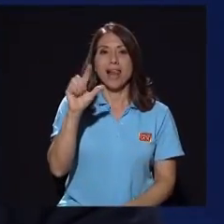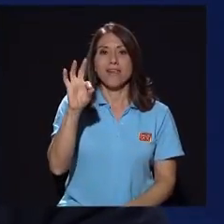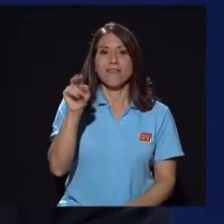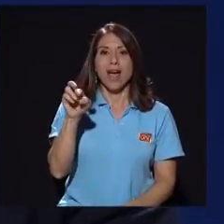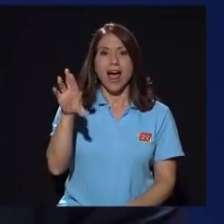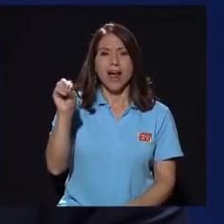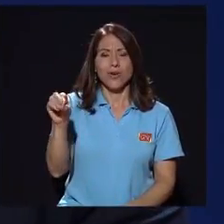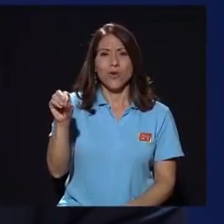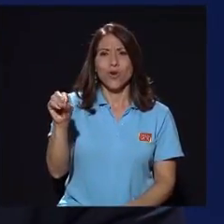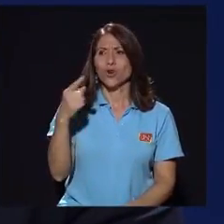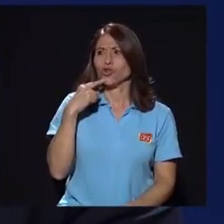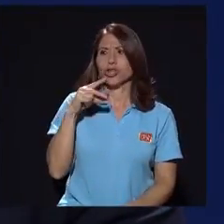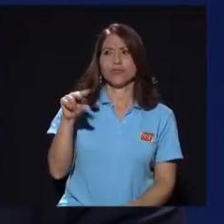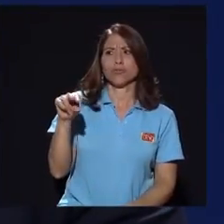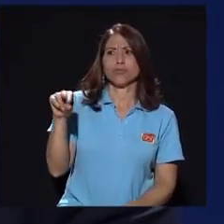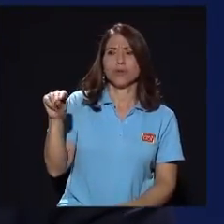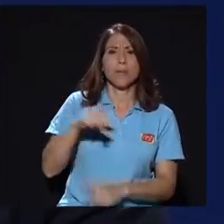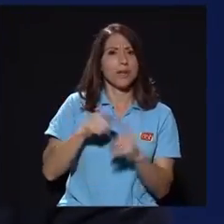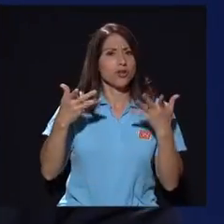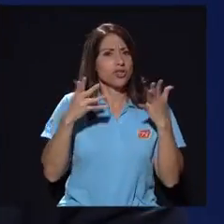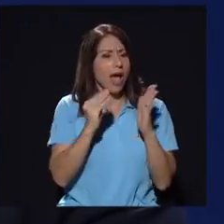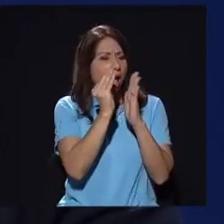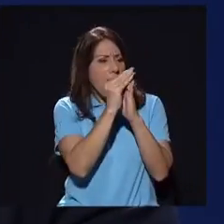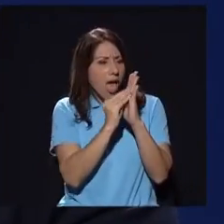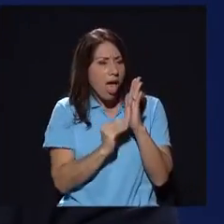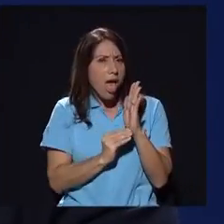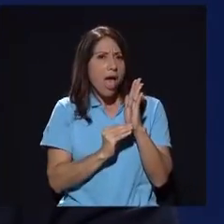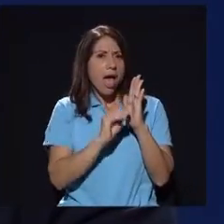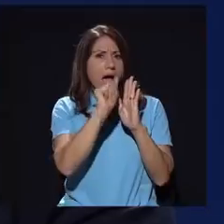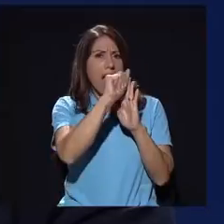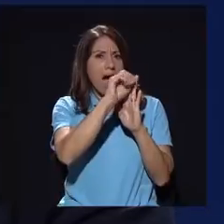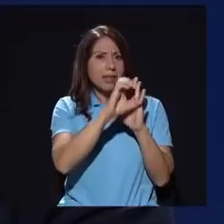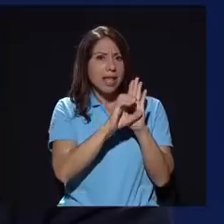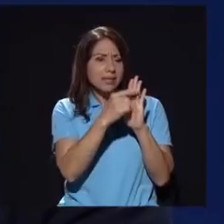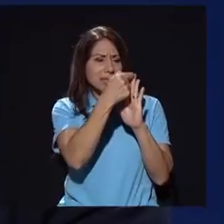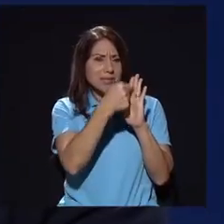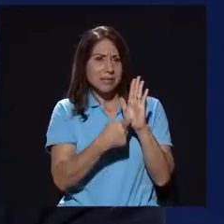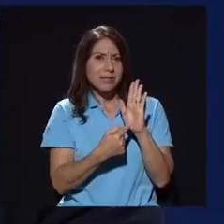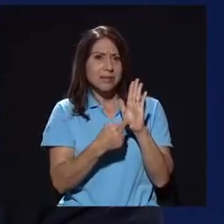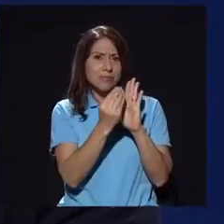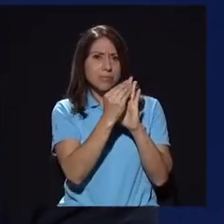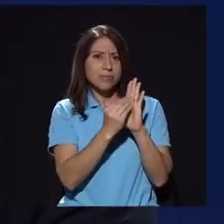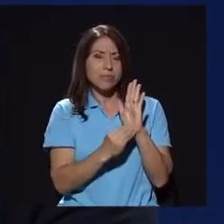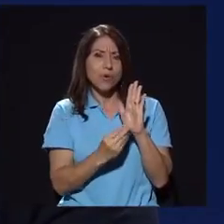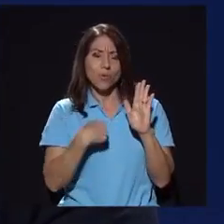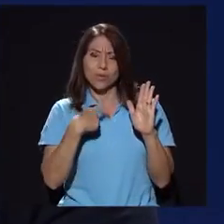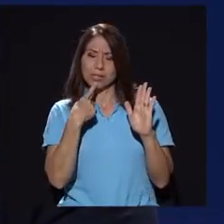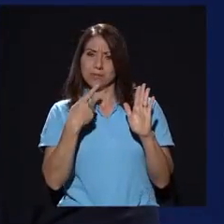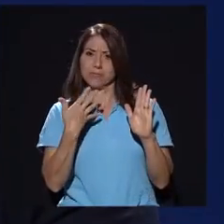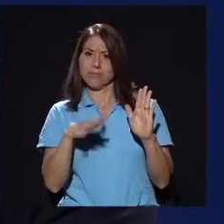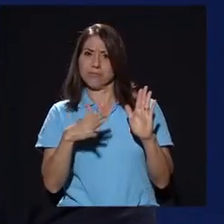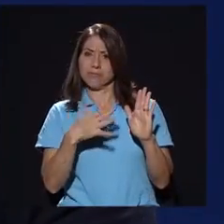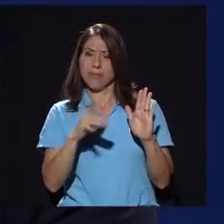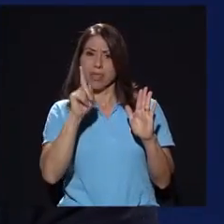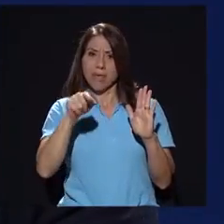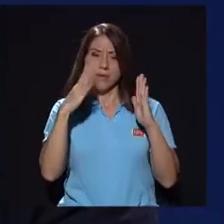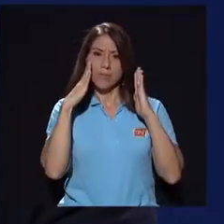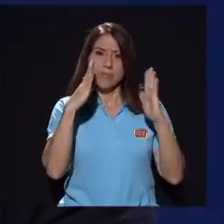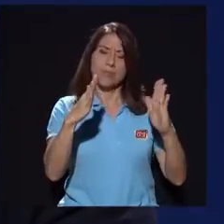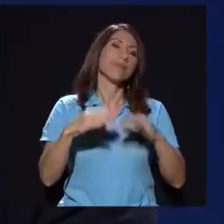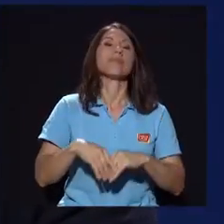que ya estaban reflejadas en actas que nosotros decimos, sino aquí hay que poner la atención. Y ahí vienen